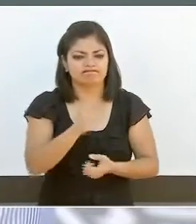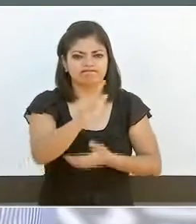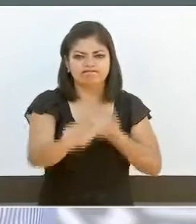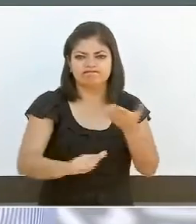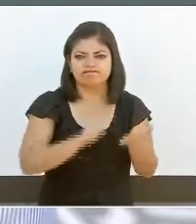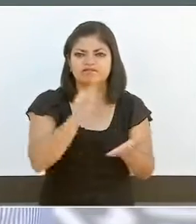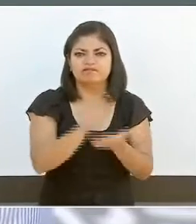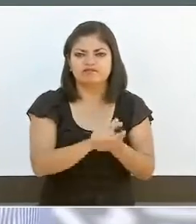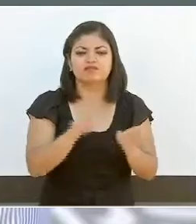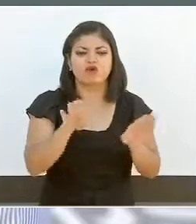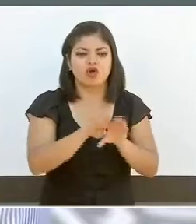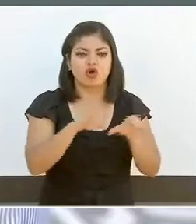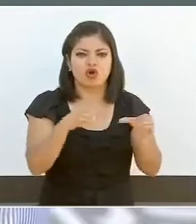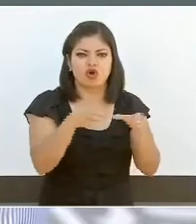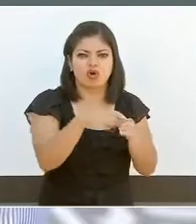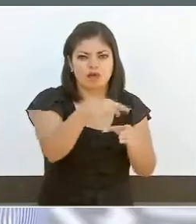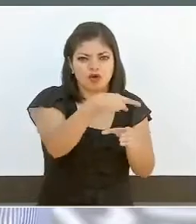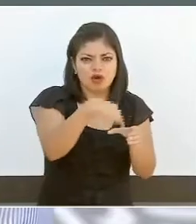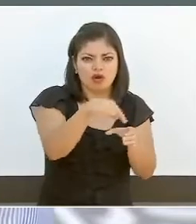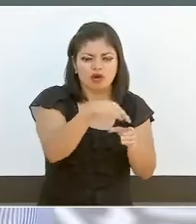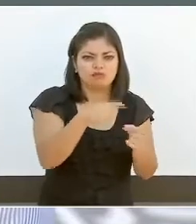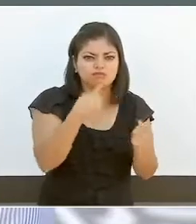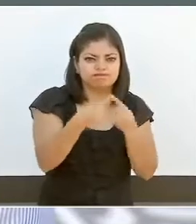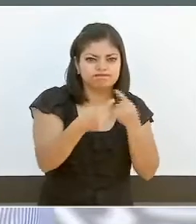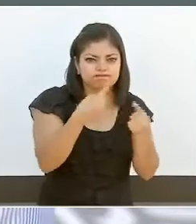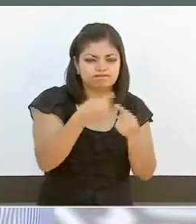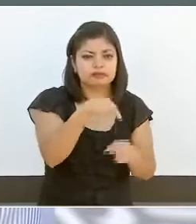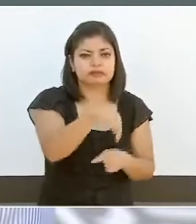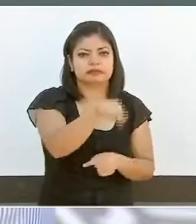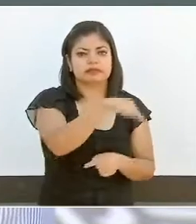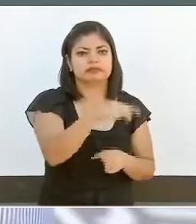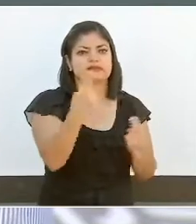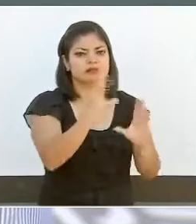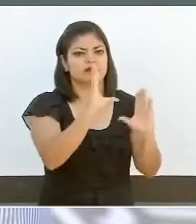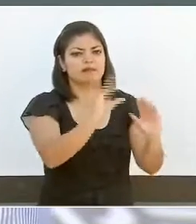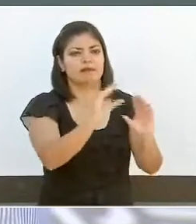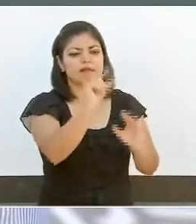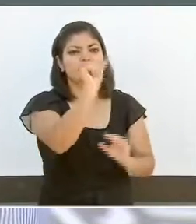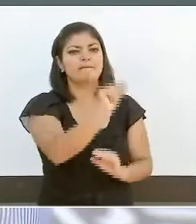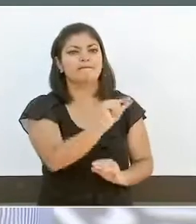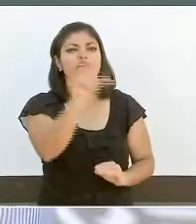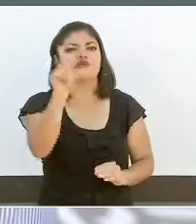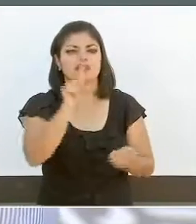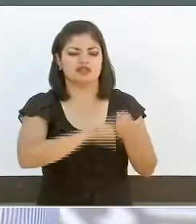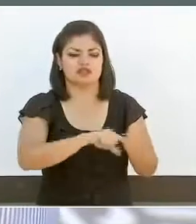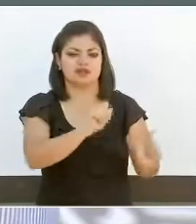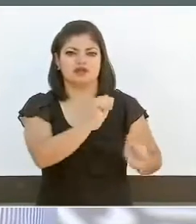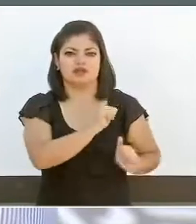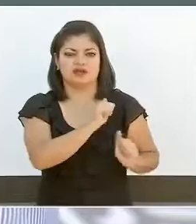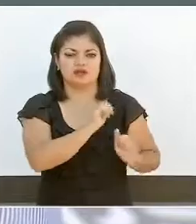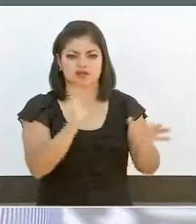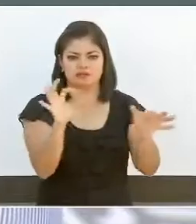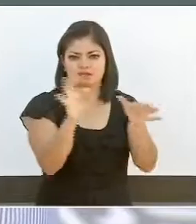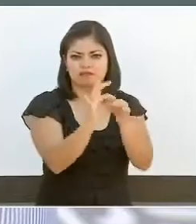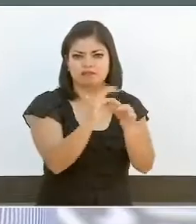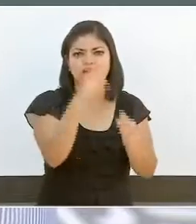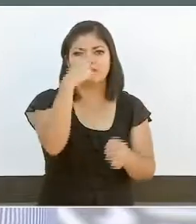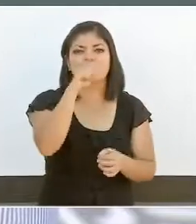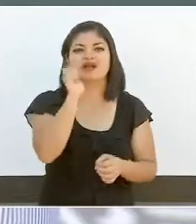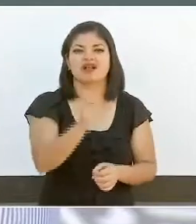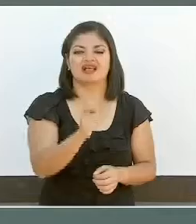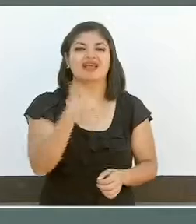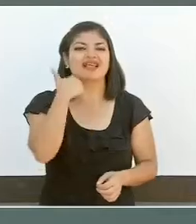de Inteligencia Financiera mediante la profesionalización de miembros de la Guardia Nacional para construir una guardia